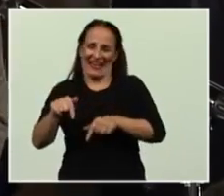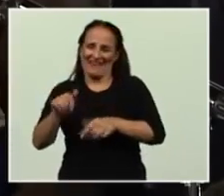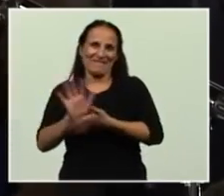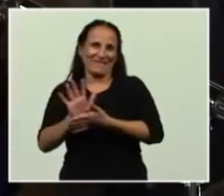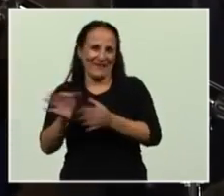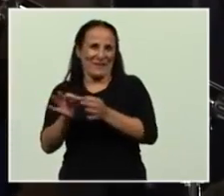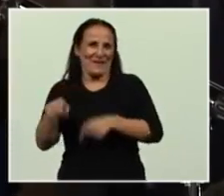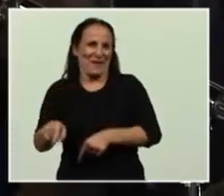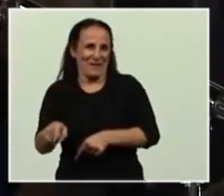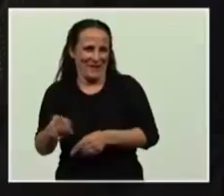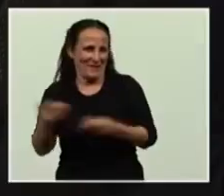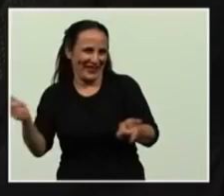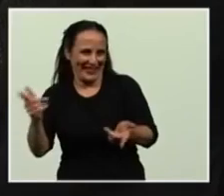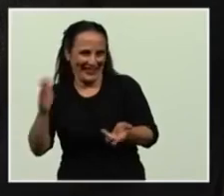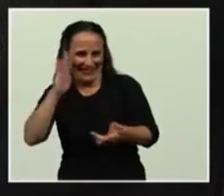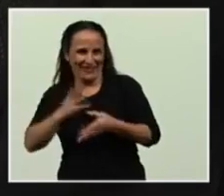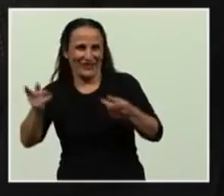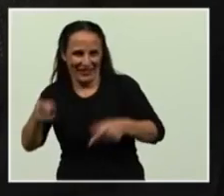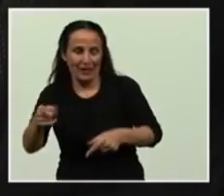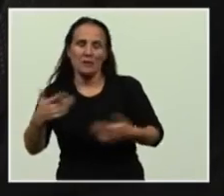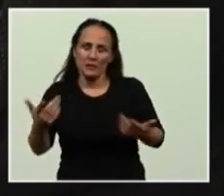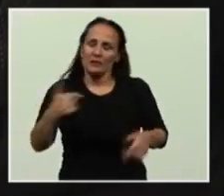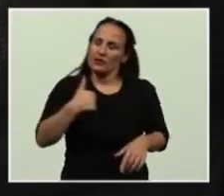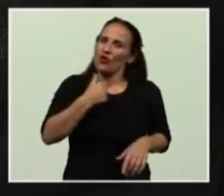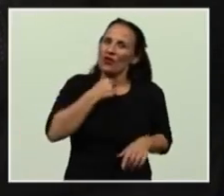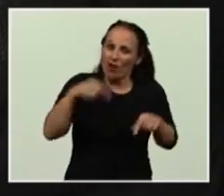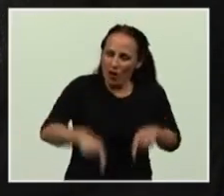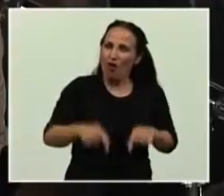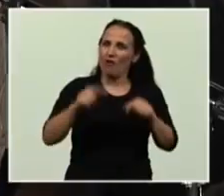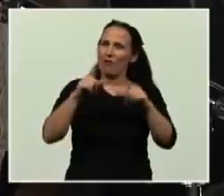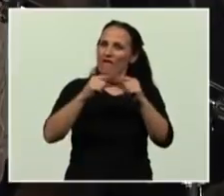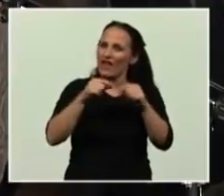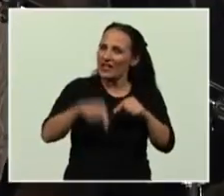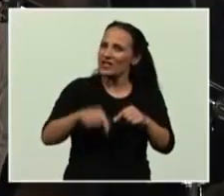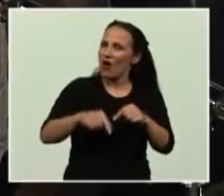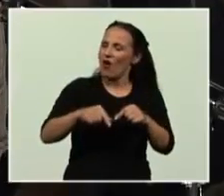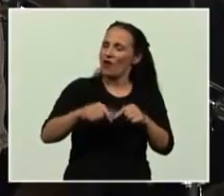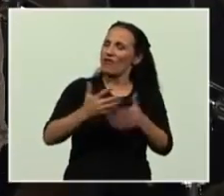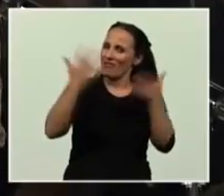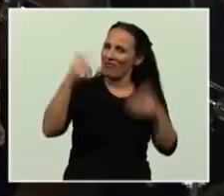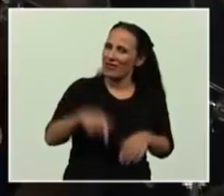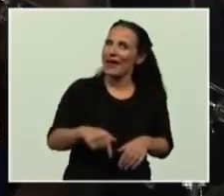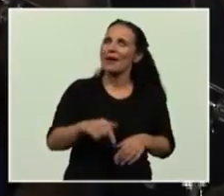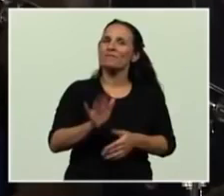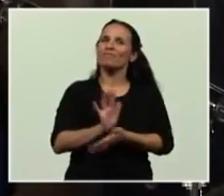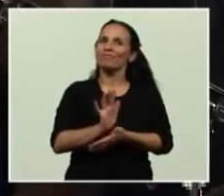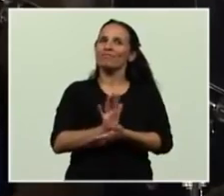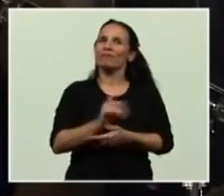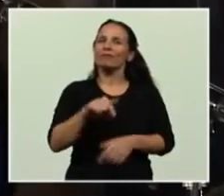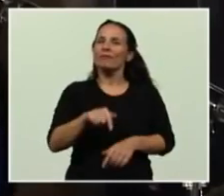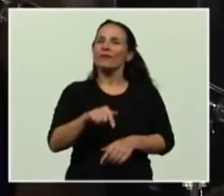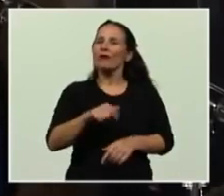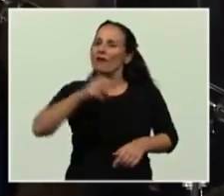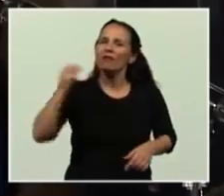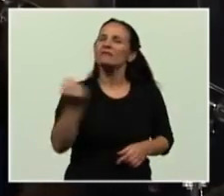Y yo quiero referirme también en el día de la fecha y como reafirmación de un concepto soberano